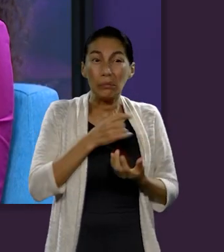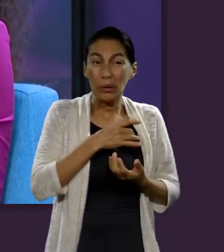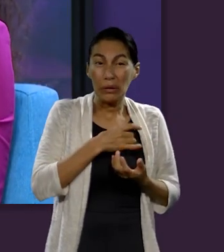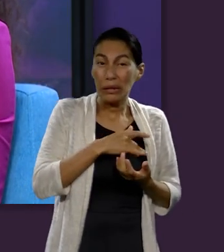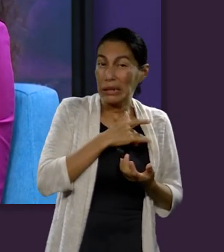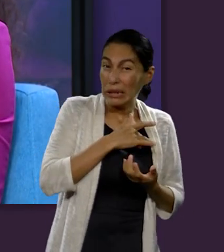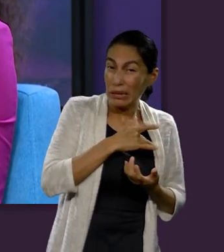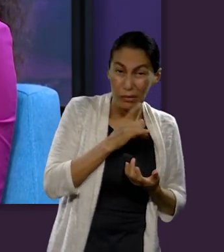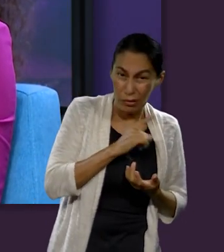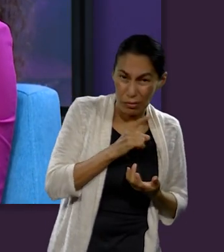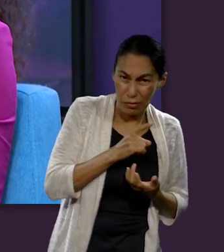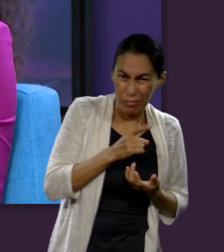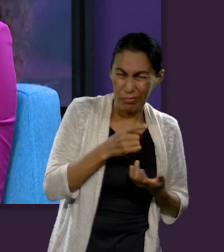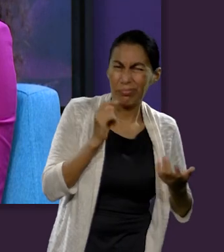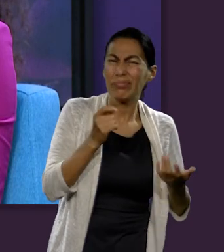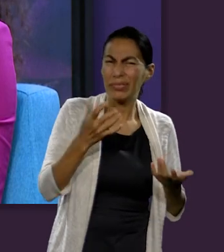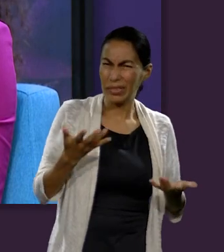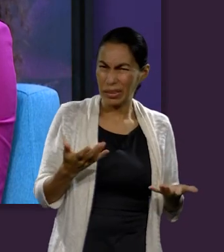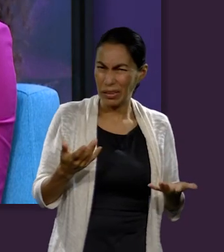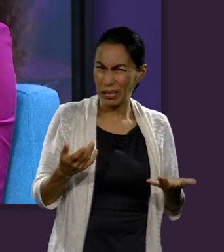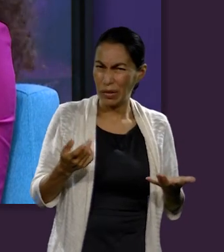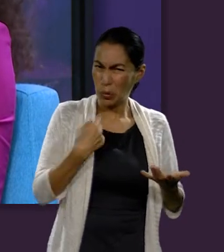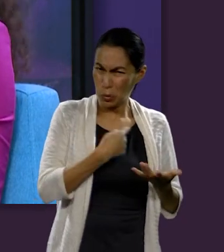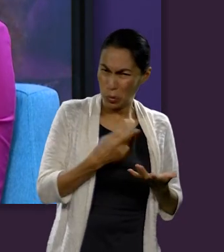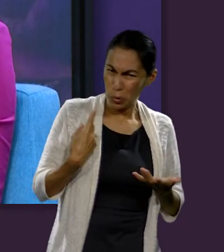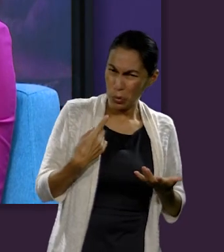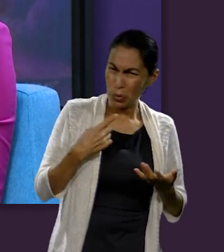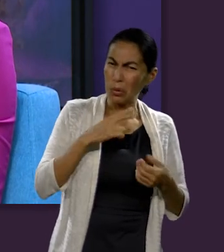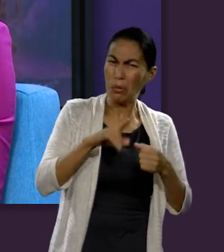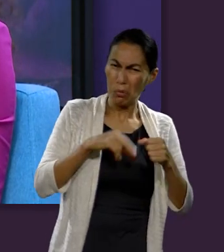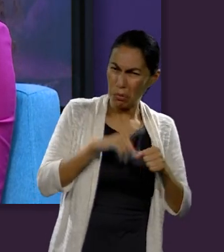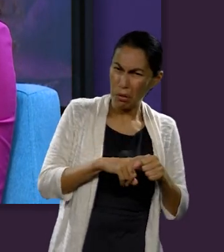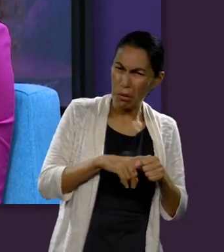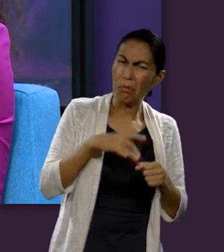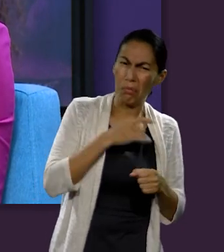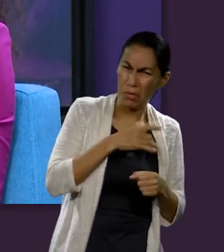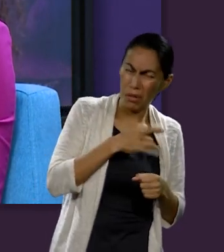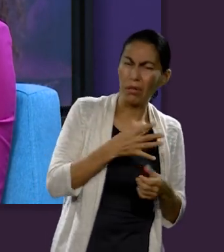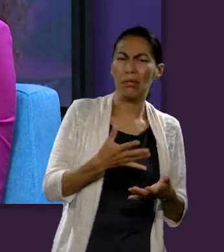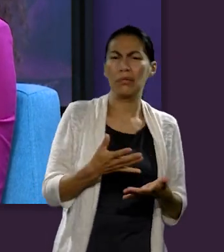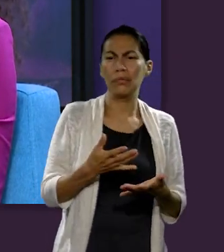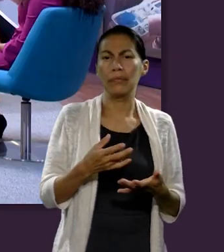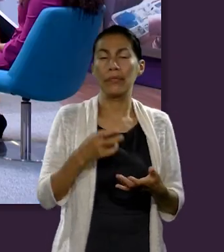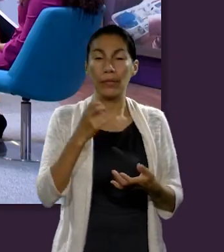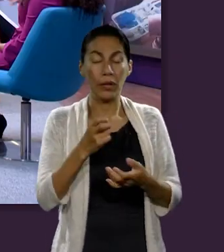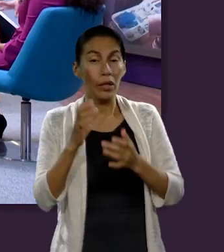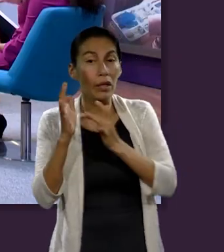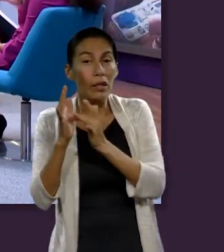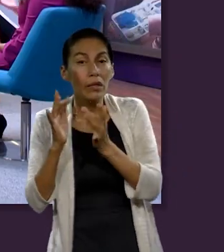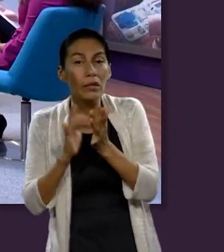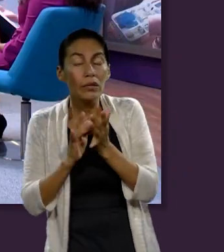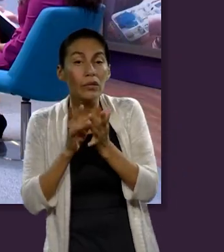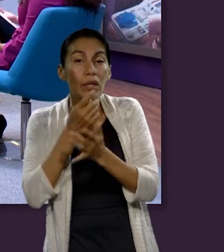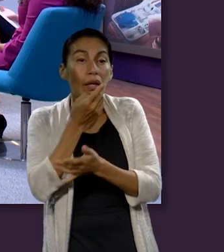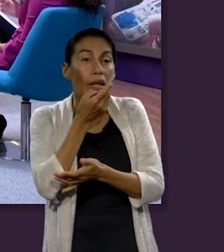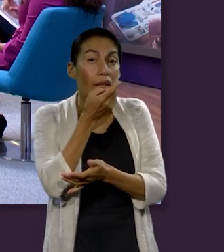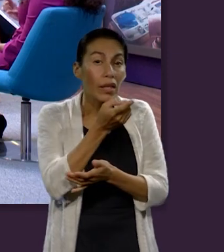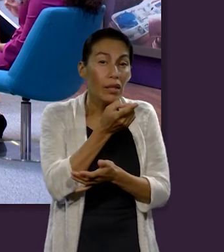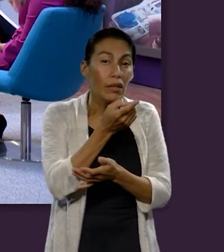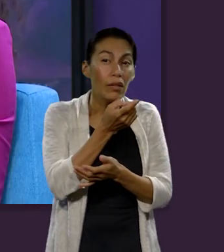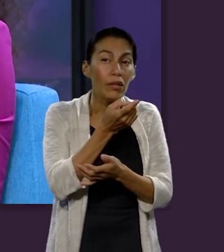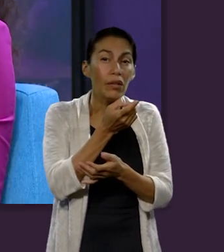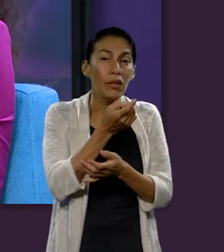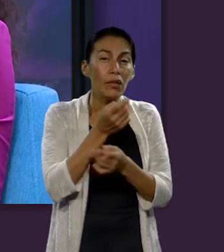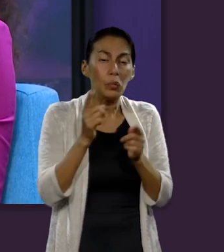No sentir temor es algo como tan contrario a nuestra naturaleza humana. Entonces, no es casualidad que